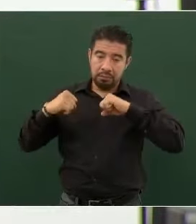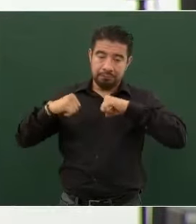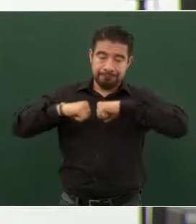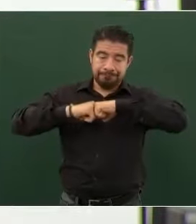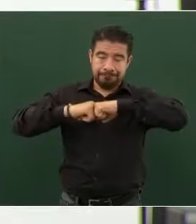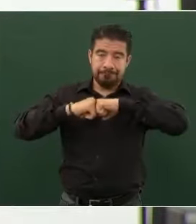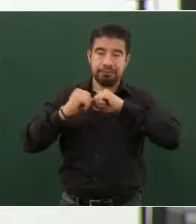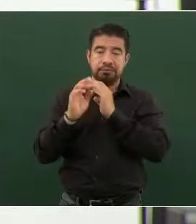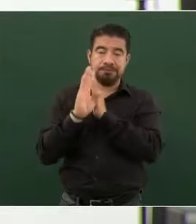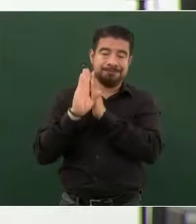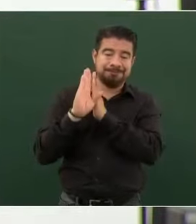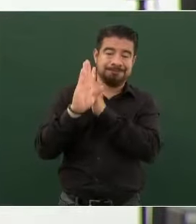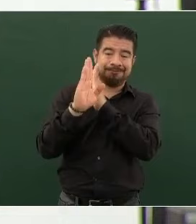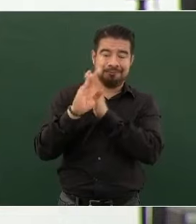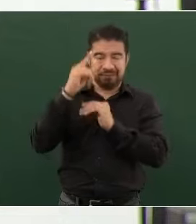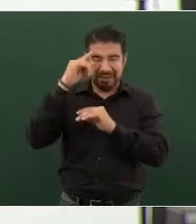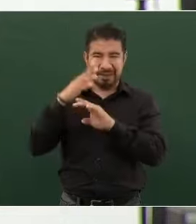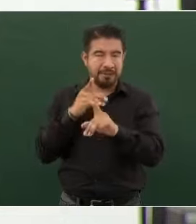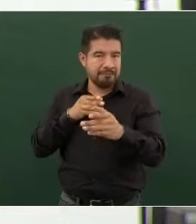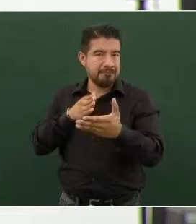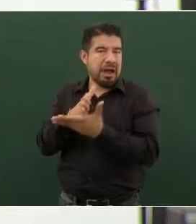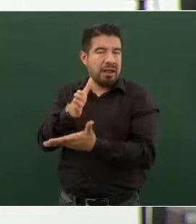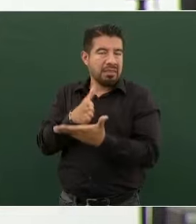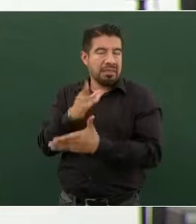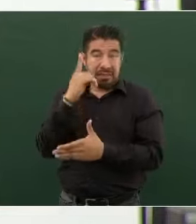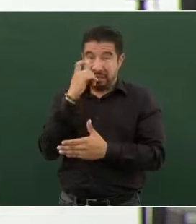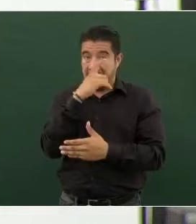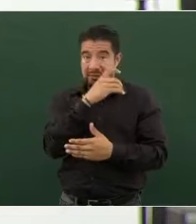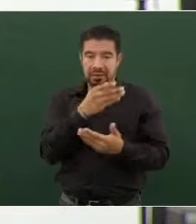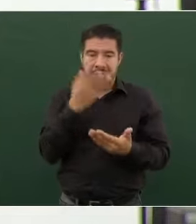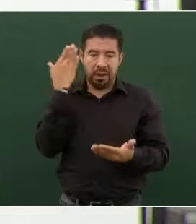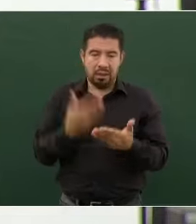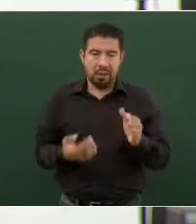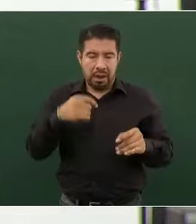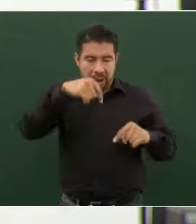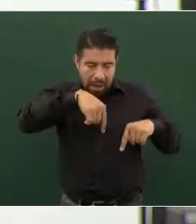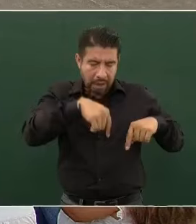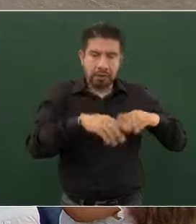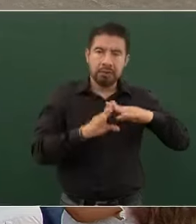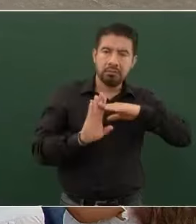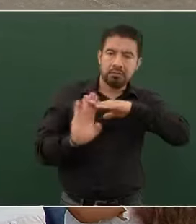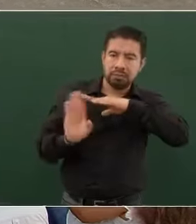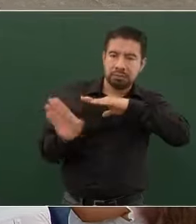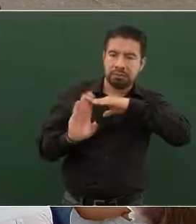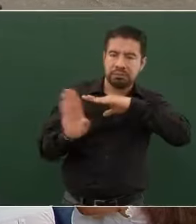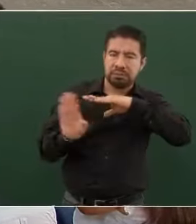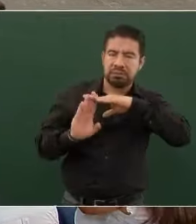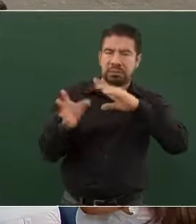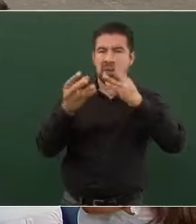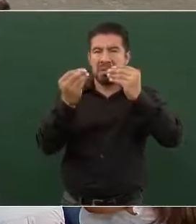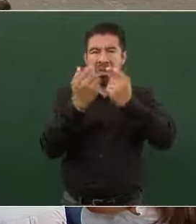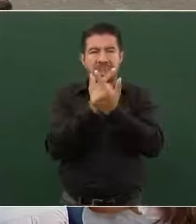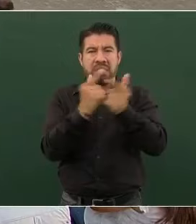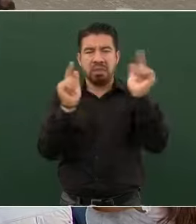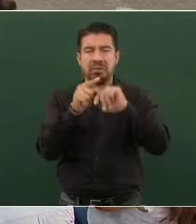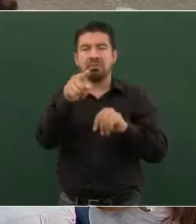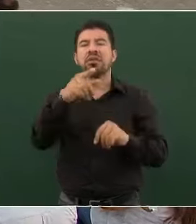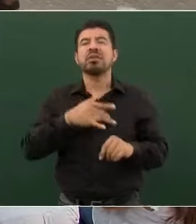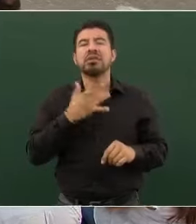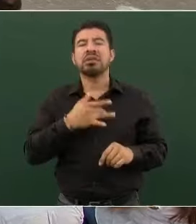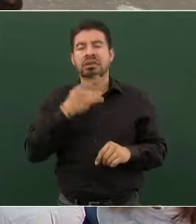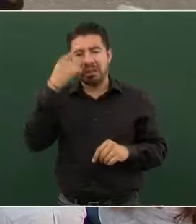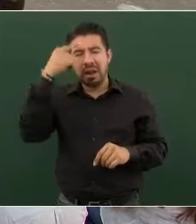como el sur. ¿Qué espera usted de este encuentro para poder enfrentar los altos flujos migratorios? Muchas gracias. Bueno, yo